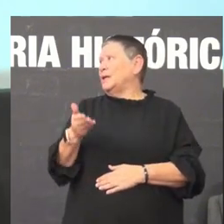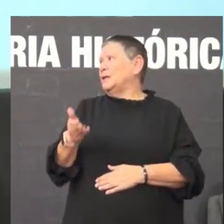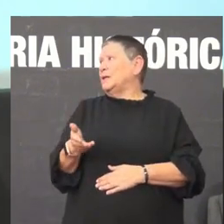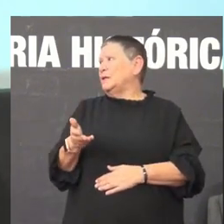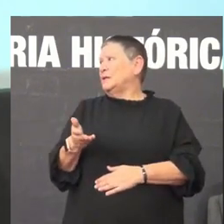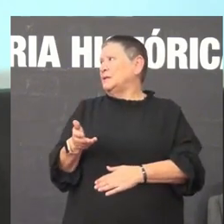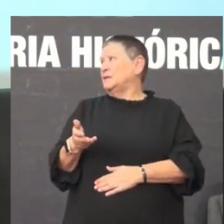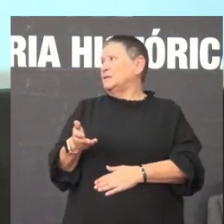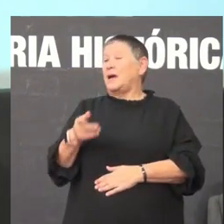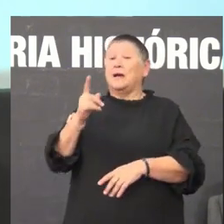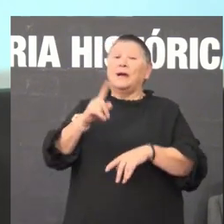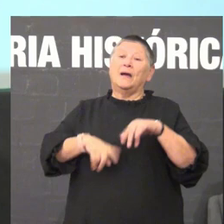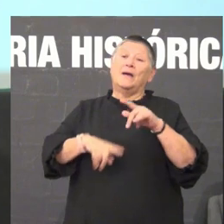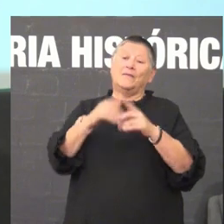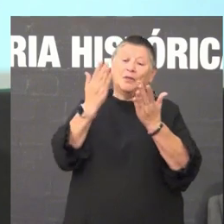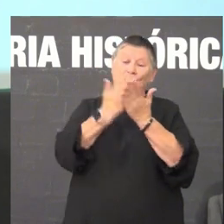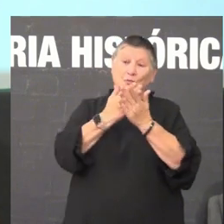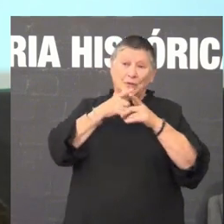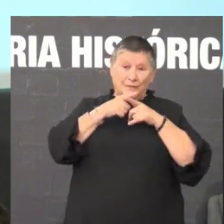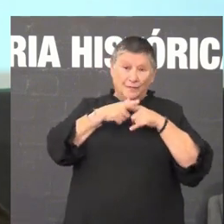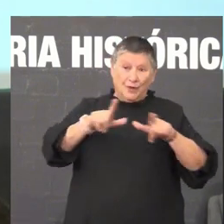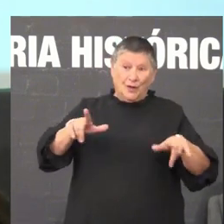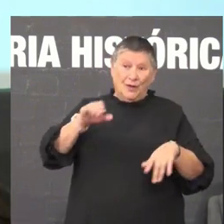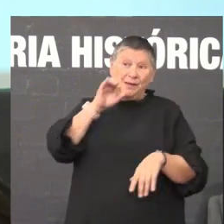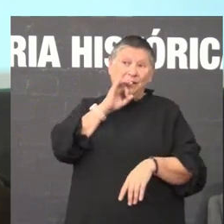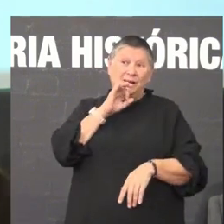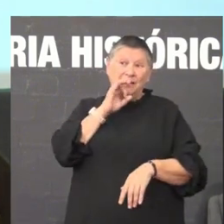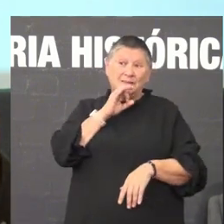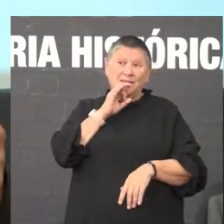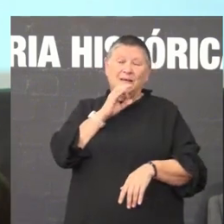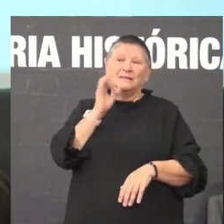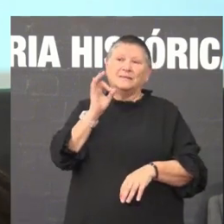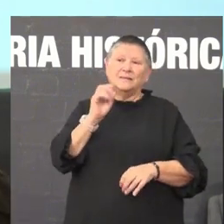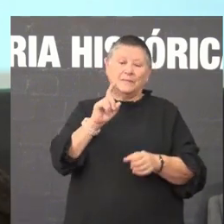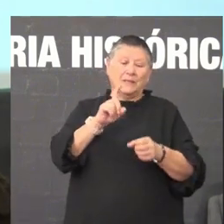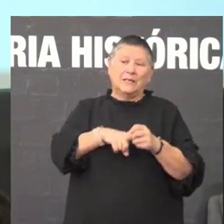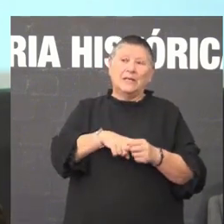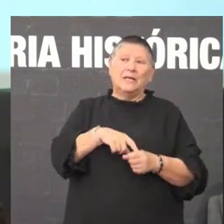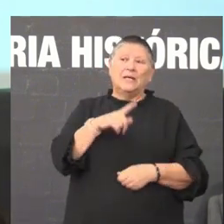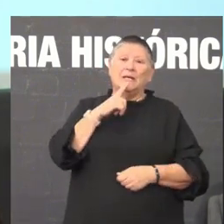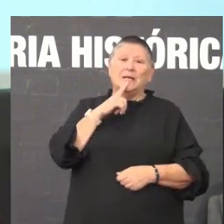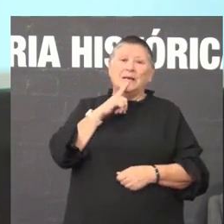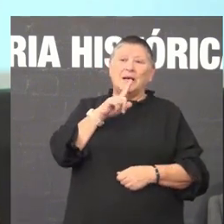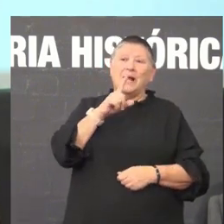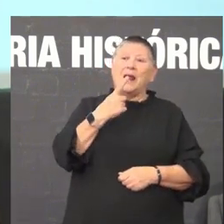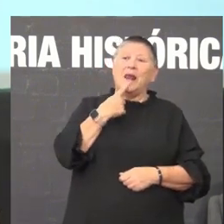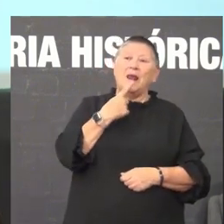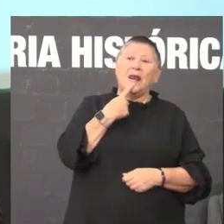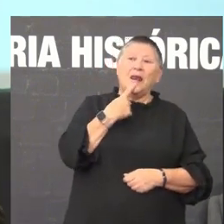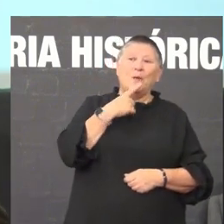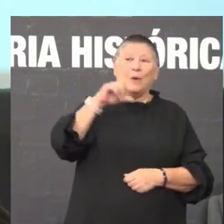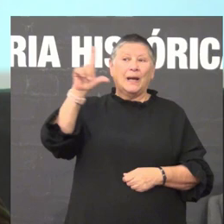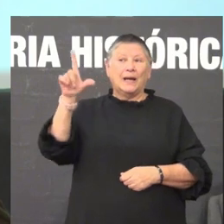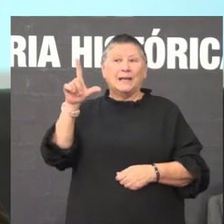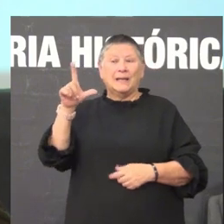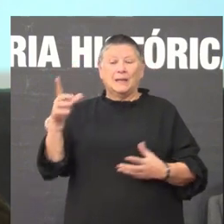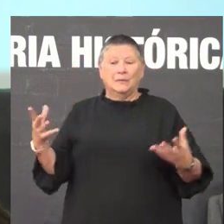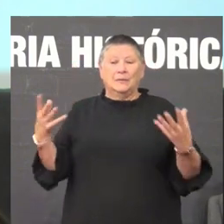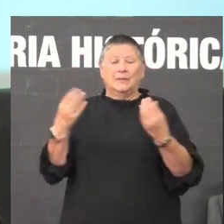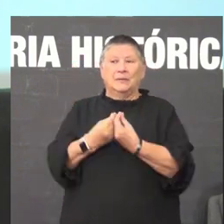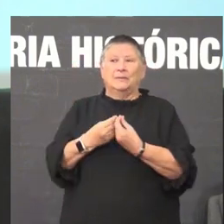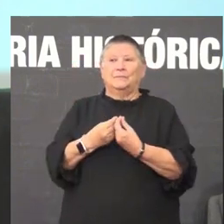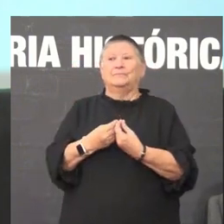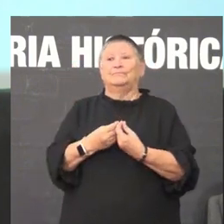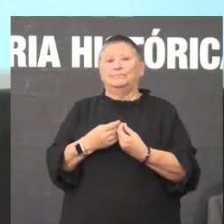as veces nos estudos da filología galega que tendemos a vincular lingua e literatura entón contamos por exemplo a